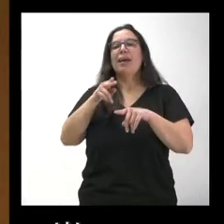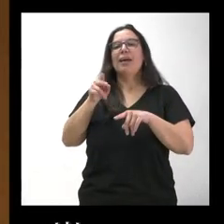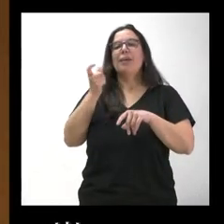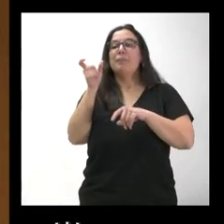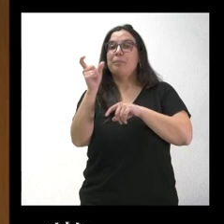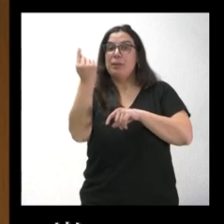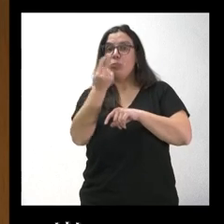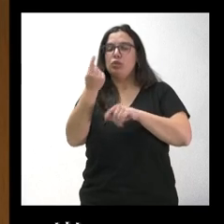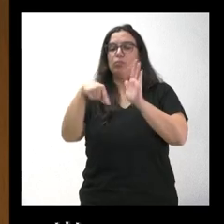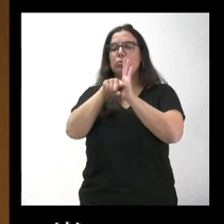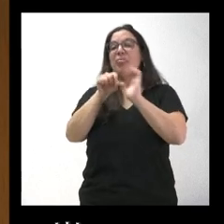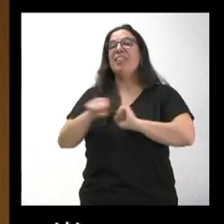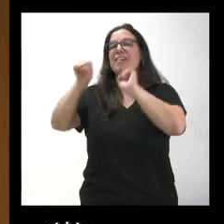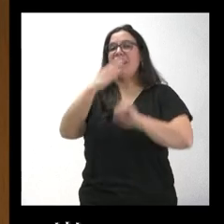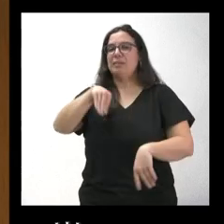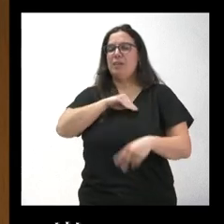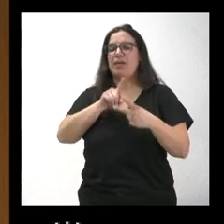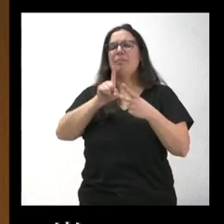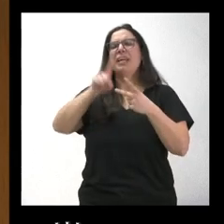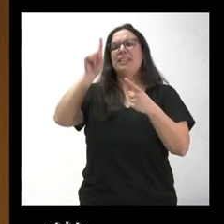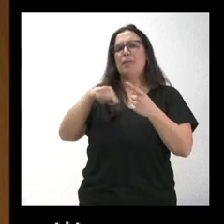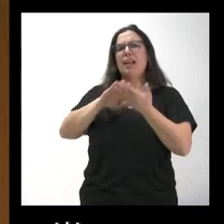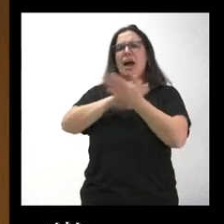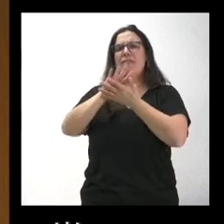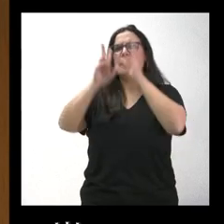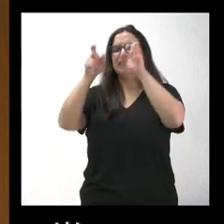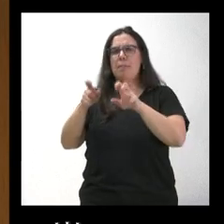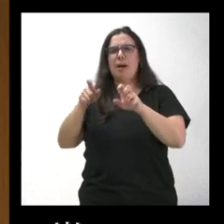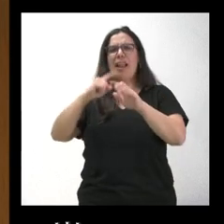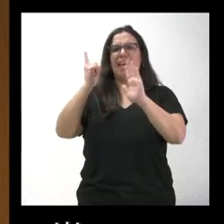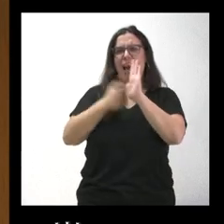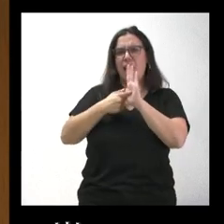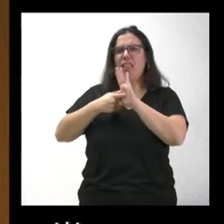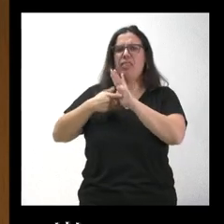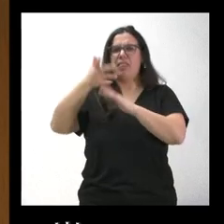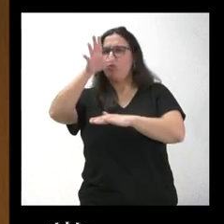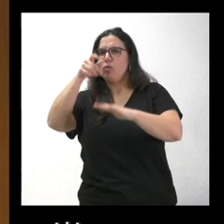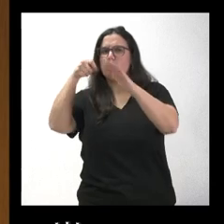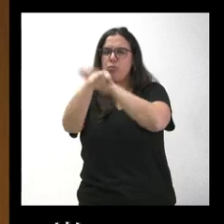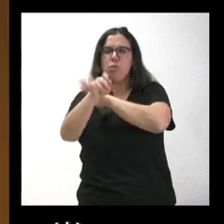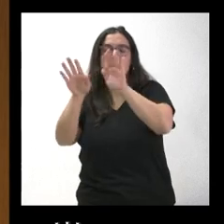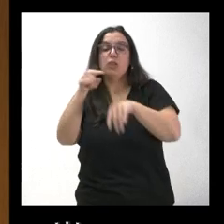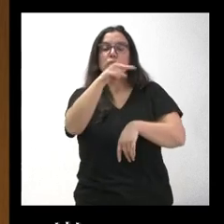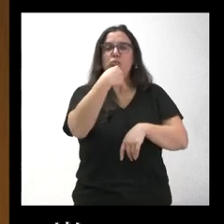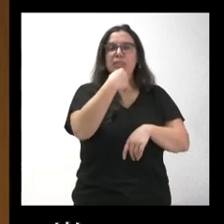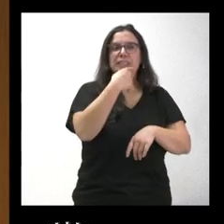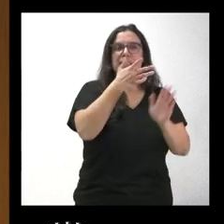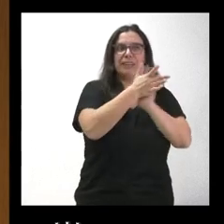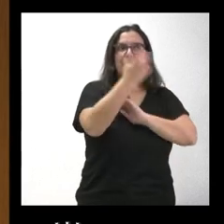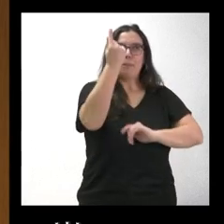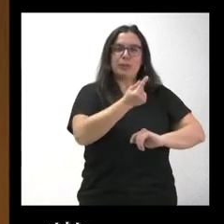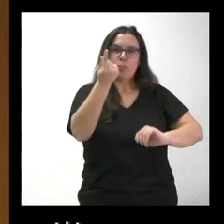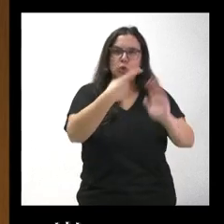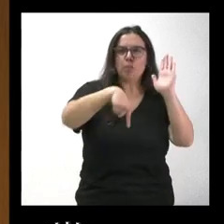que planteaba mi compañera, también se aludía a acciones legales. No sé si lo que nos traslada es que no va a haber como tal una partida en los